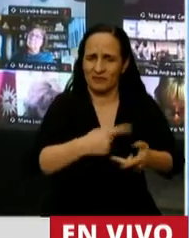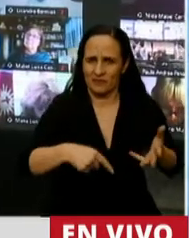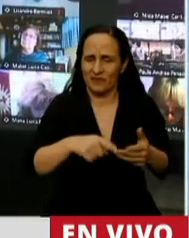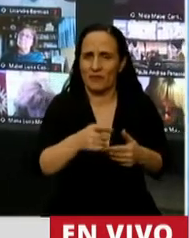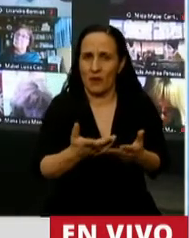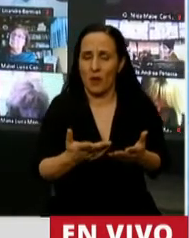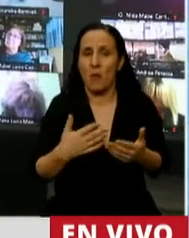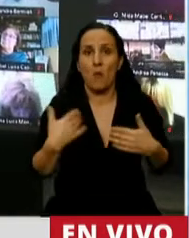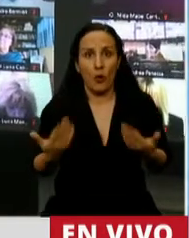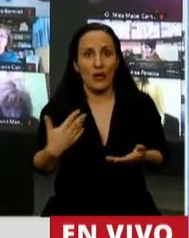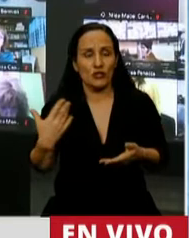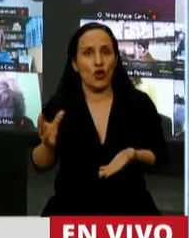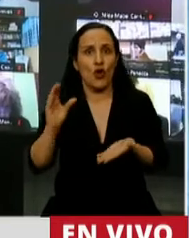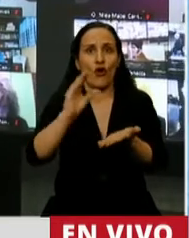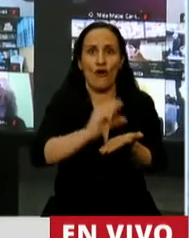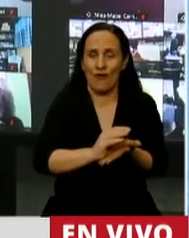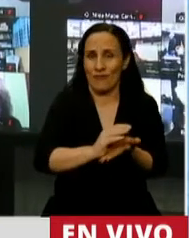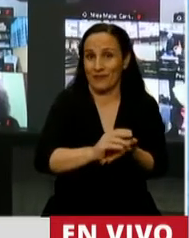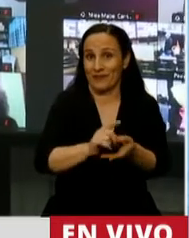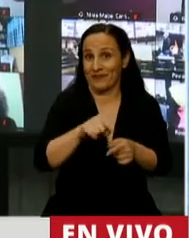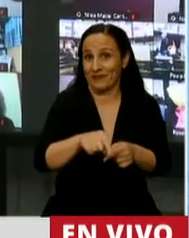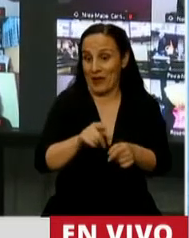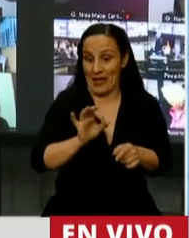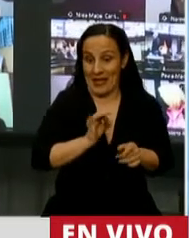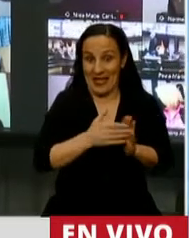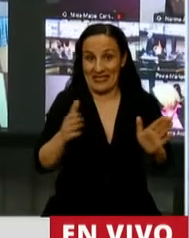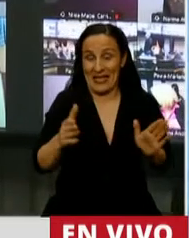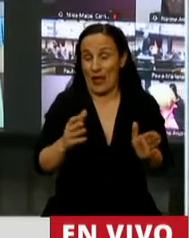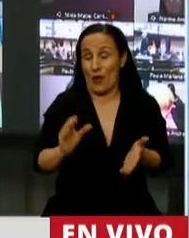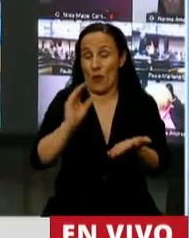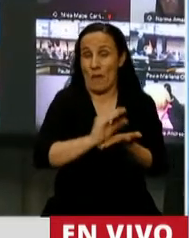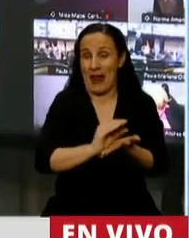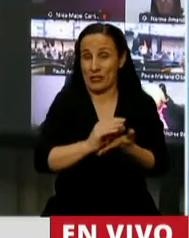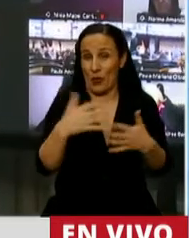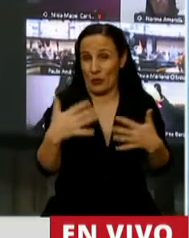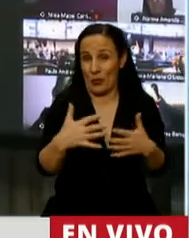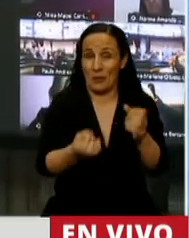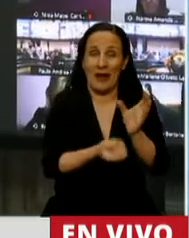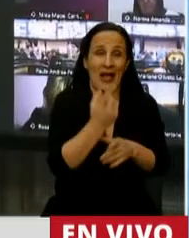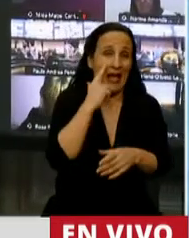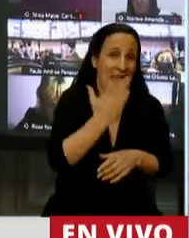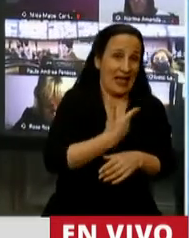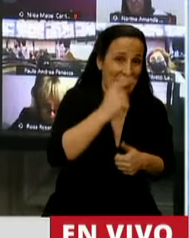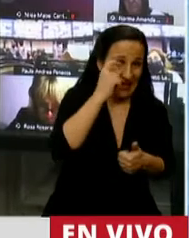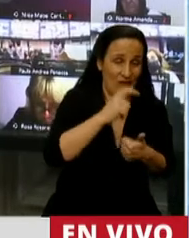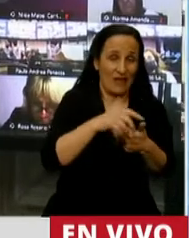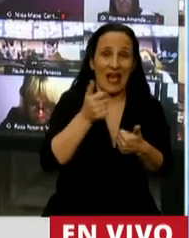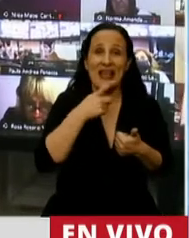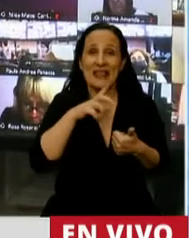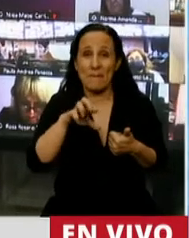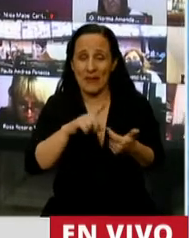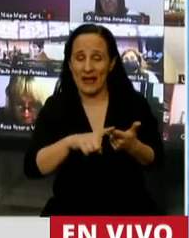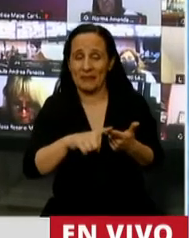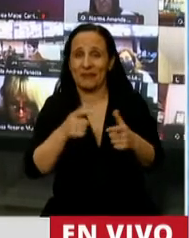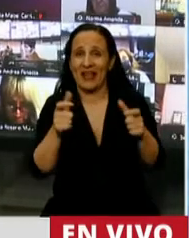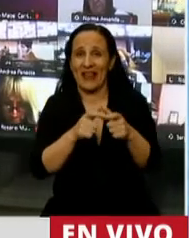allá de la inversión inédita que debimos hacer en este 2020 para crear el IFE, los ATP, la